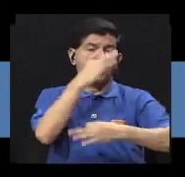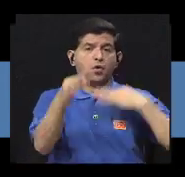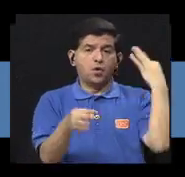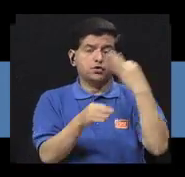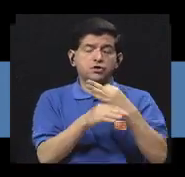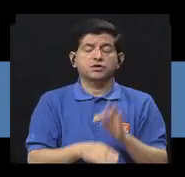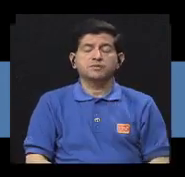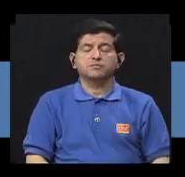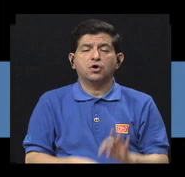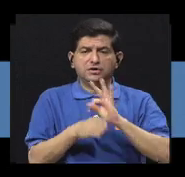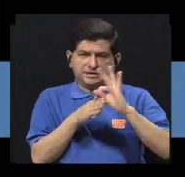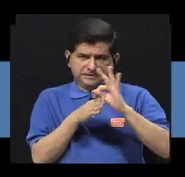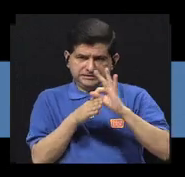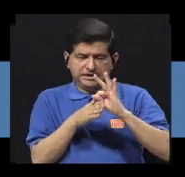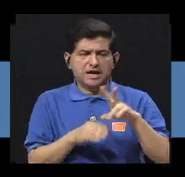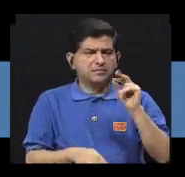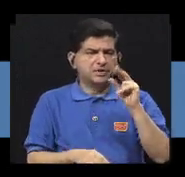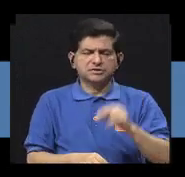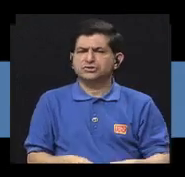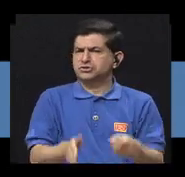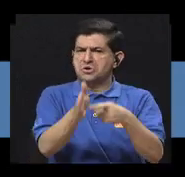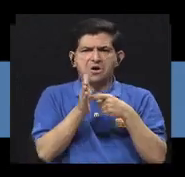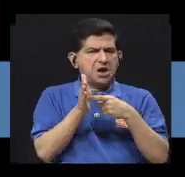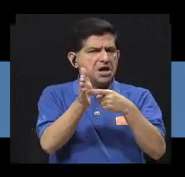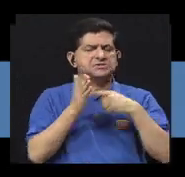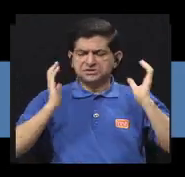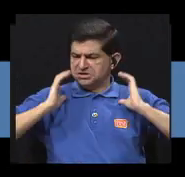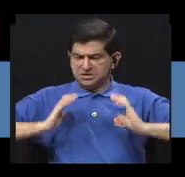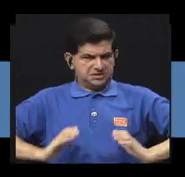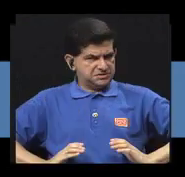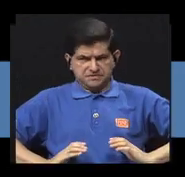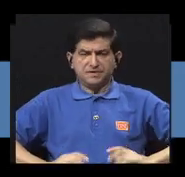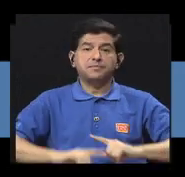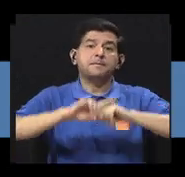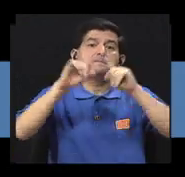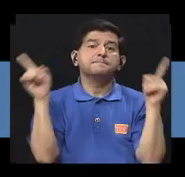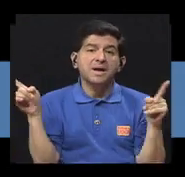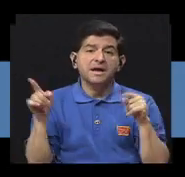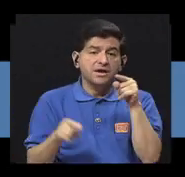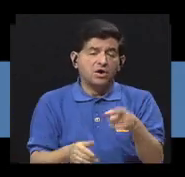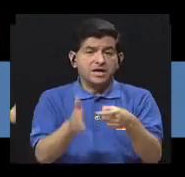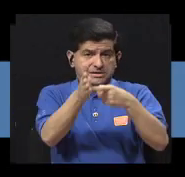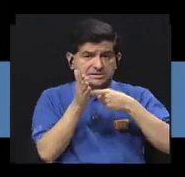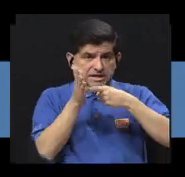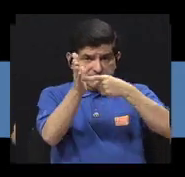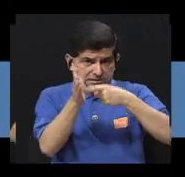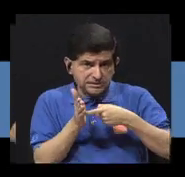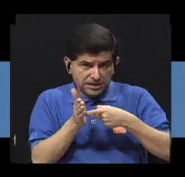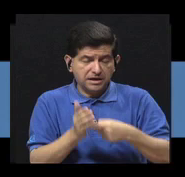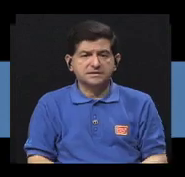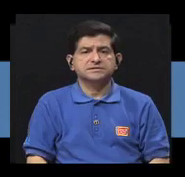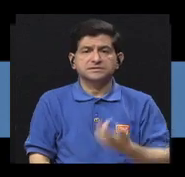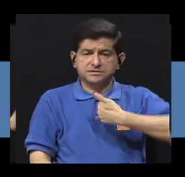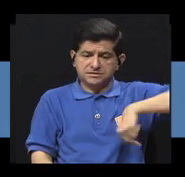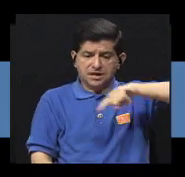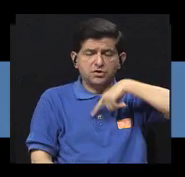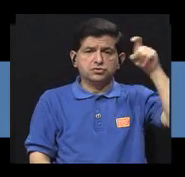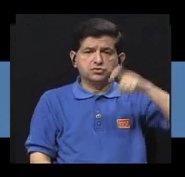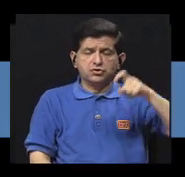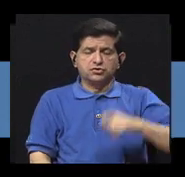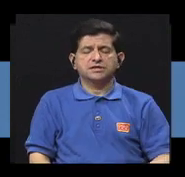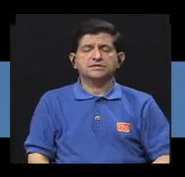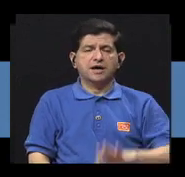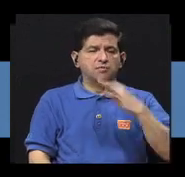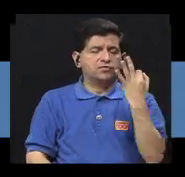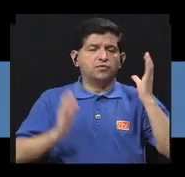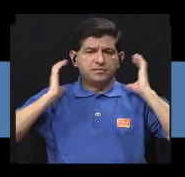tipo de terapéuticas que no son tan exigentes para nuestro cuerpo, pero esas exigencias hacen que tengamos que adoptar